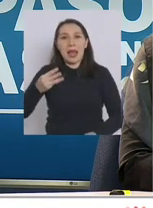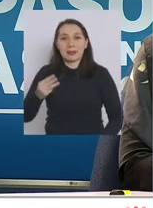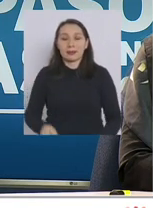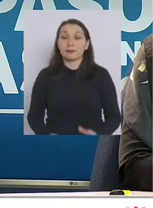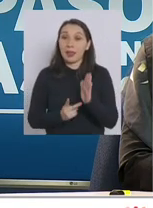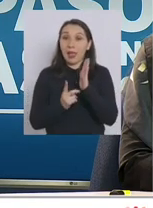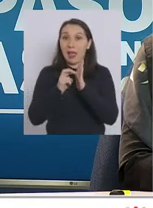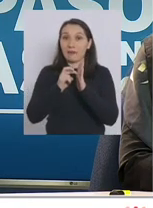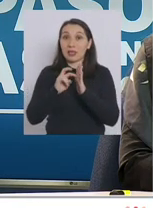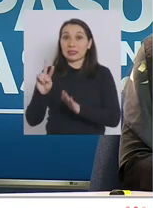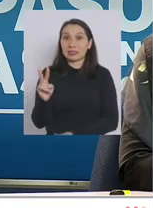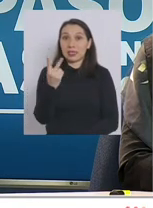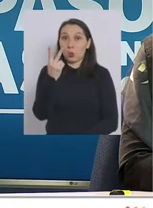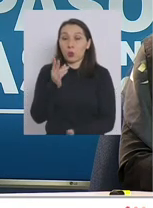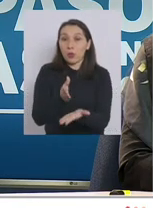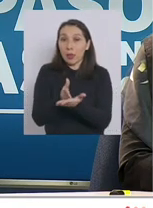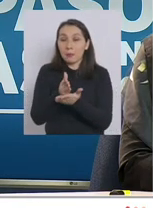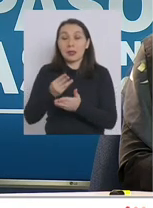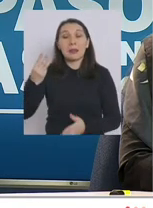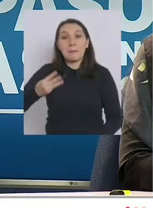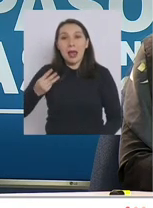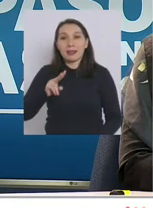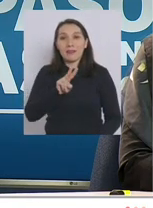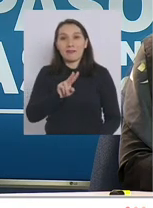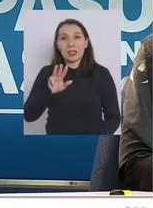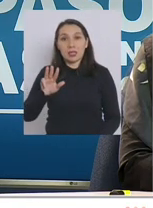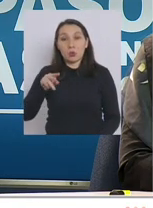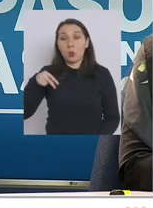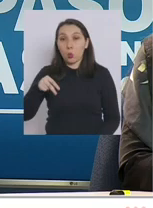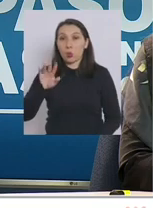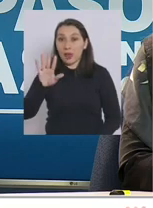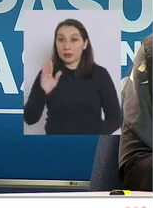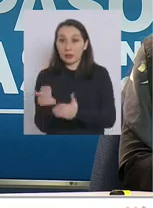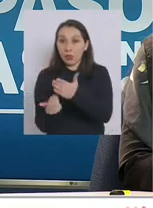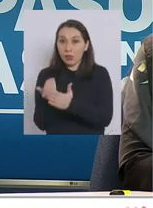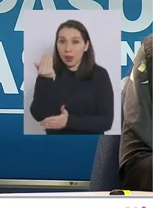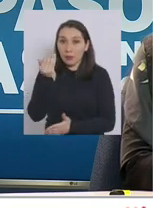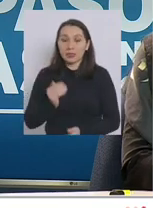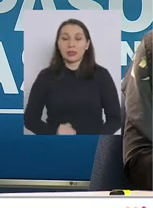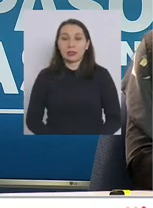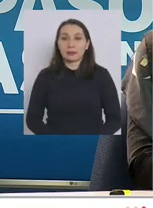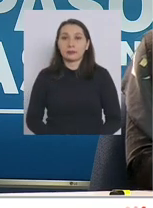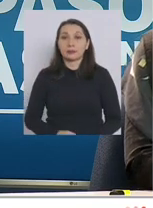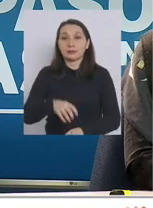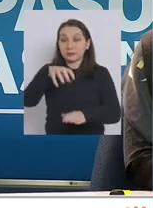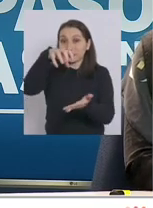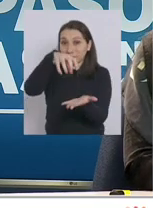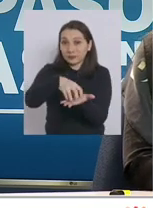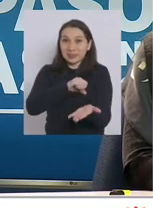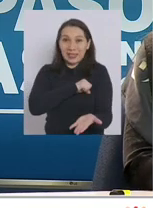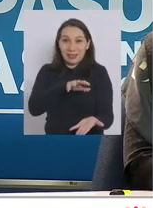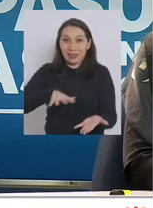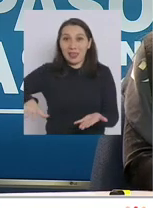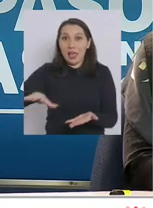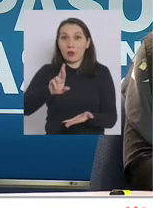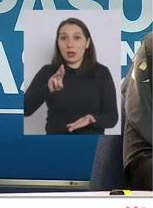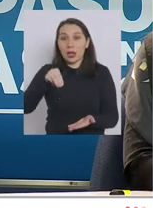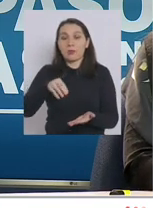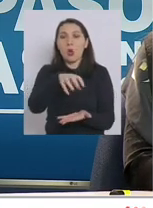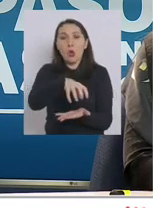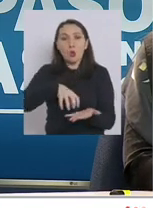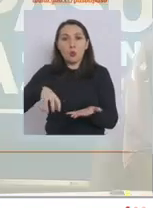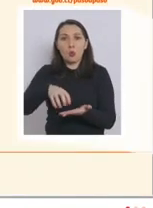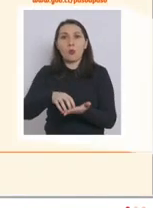Avanzan a transición a partir del martes 29 de junio a las 5 de la mañana en la región metropolitana, las